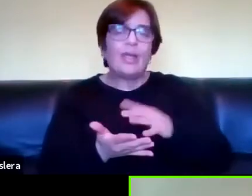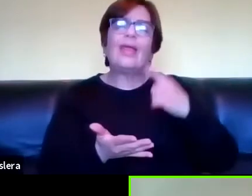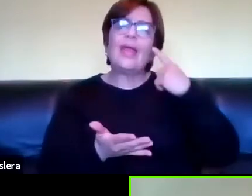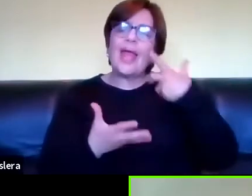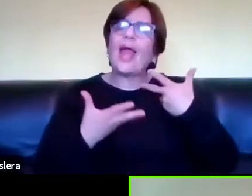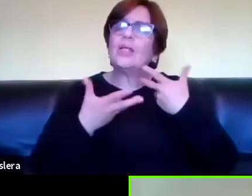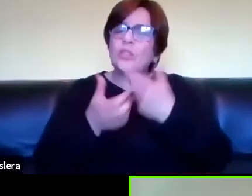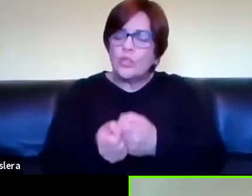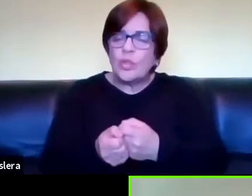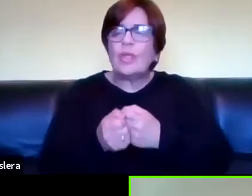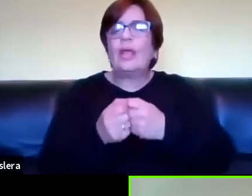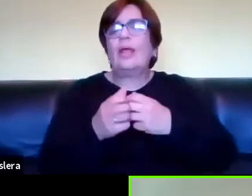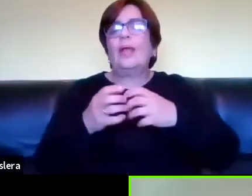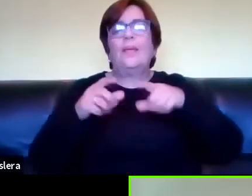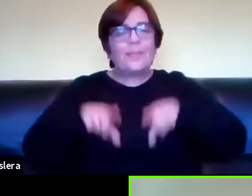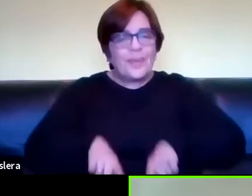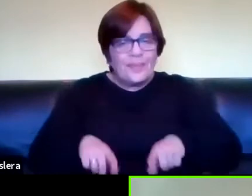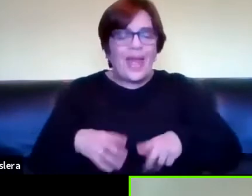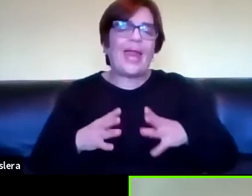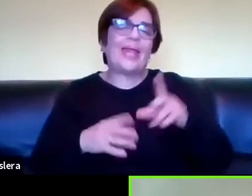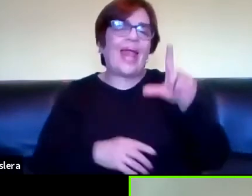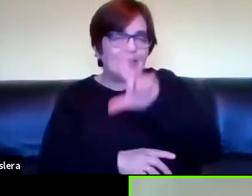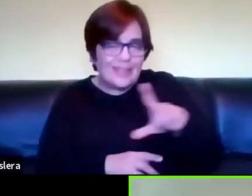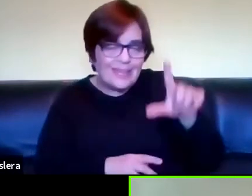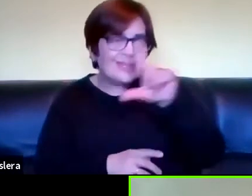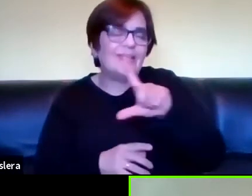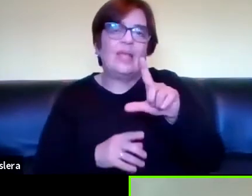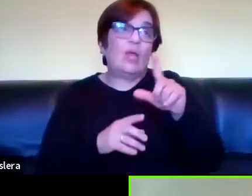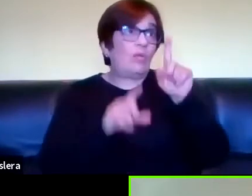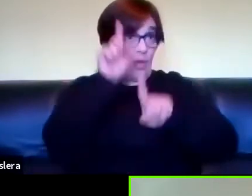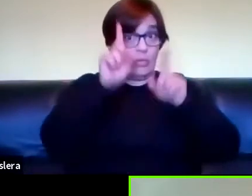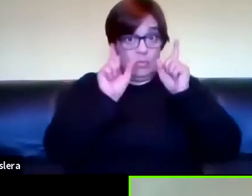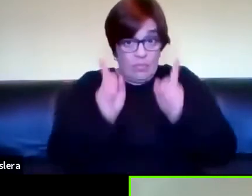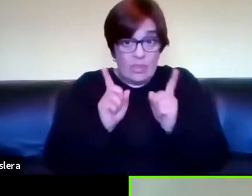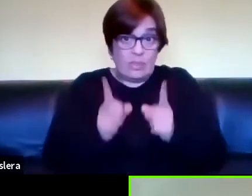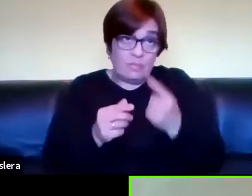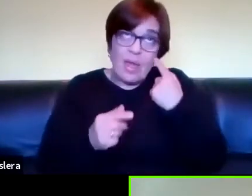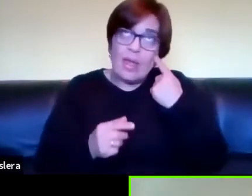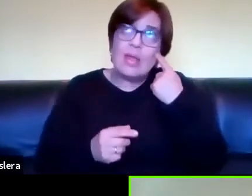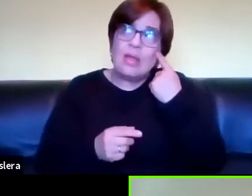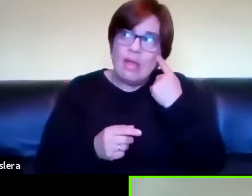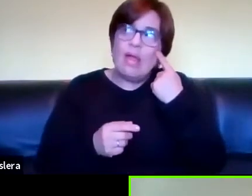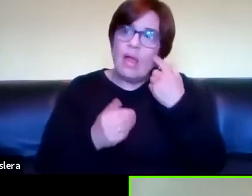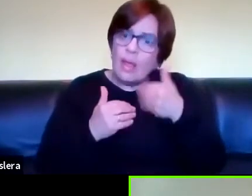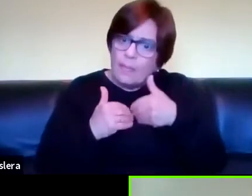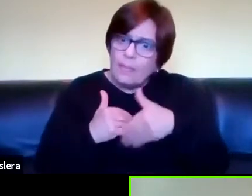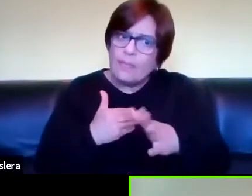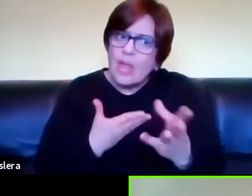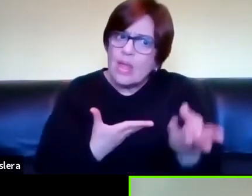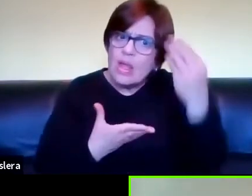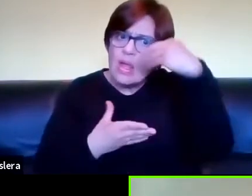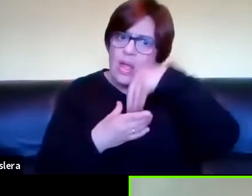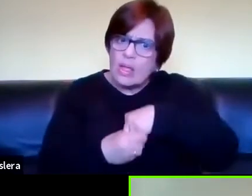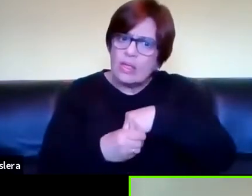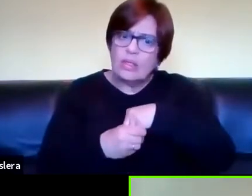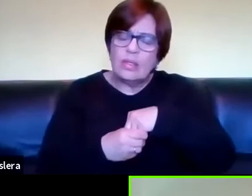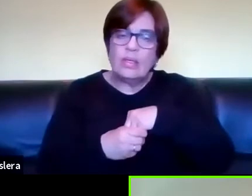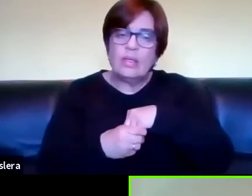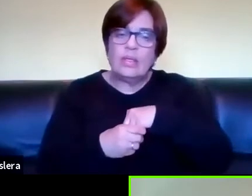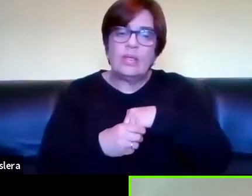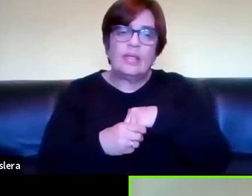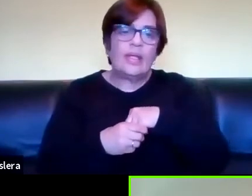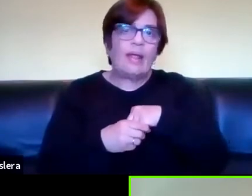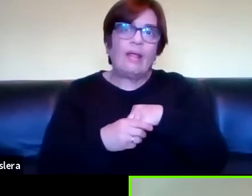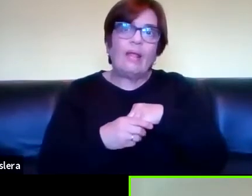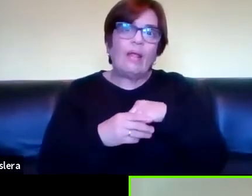escuela y el secundario y la propia universidad podamos reflexionar sobre todo esto y podamos empezar a incluir la